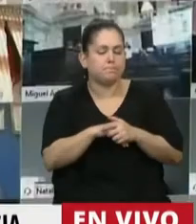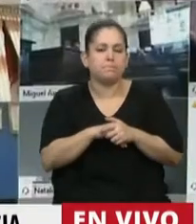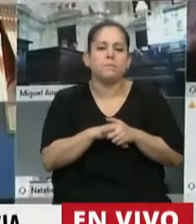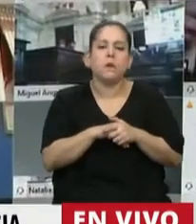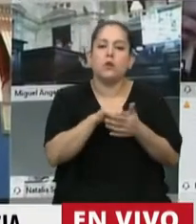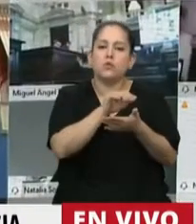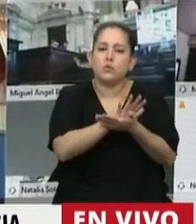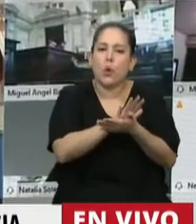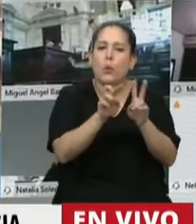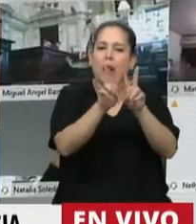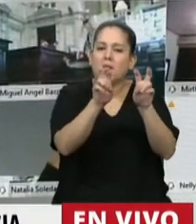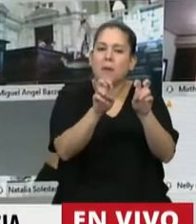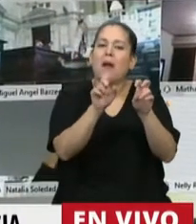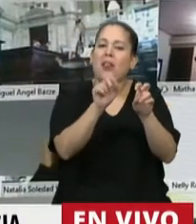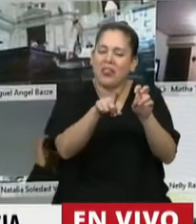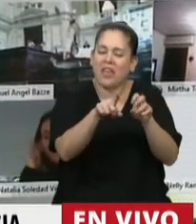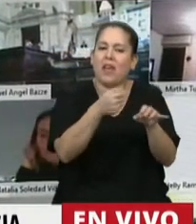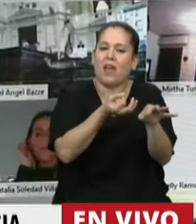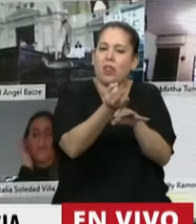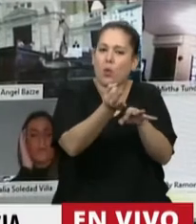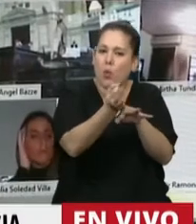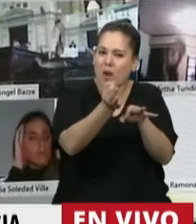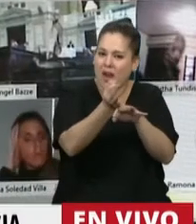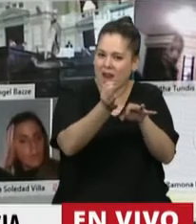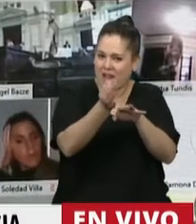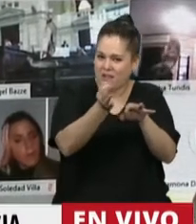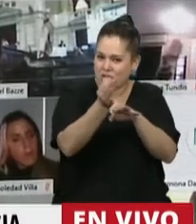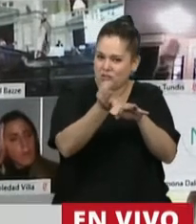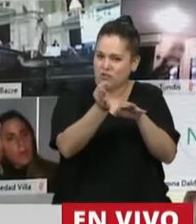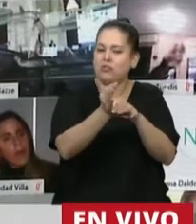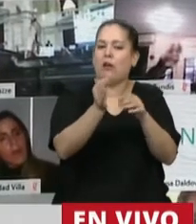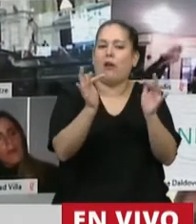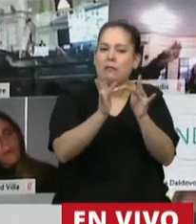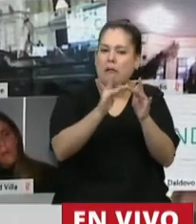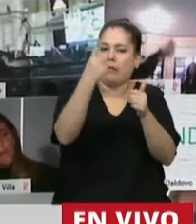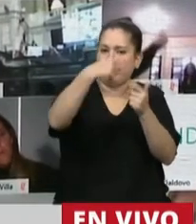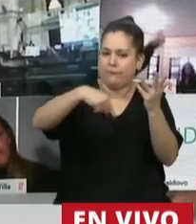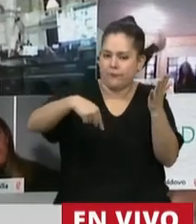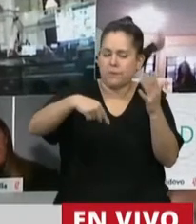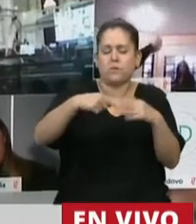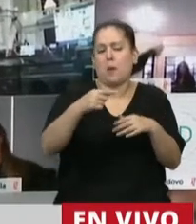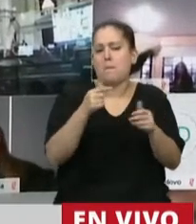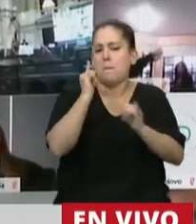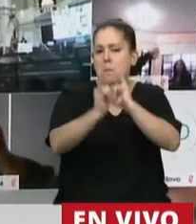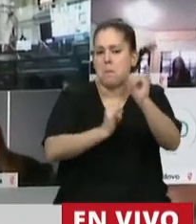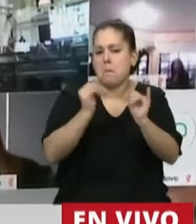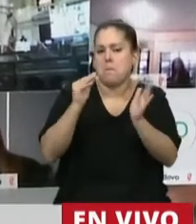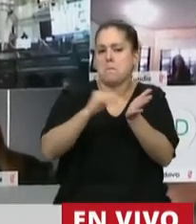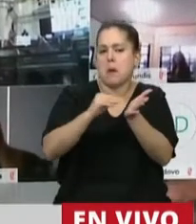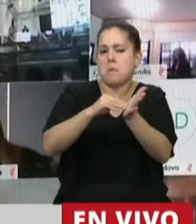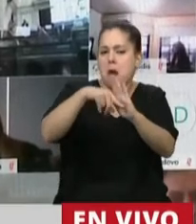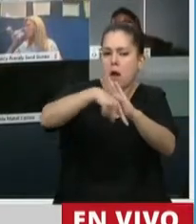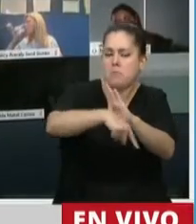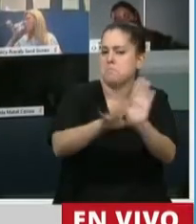respecto de la implementación de la educación a distancia. No voy a abundar, creo que quedó claramente expresado